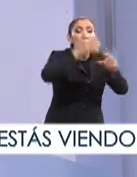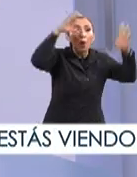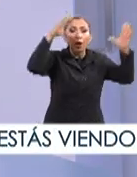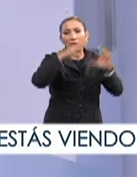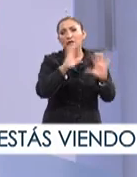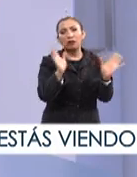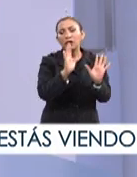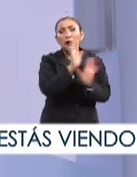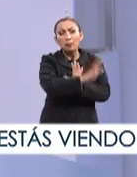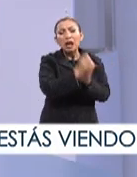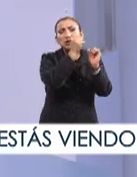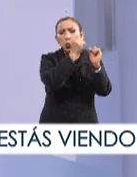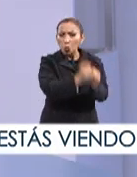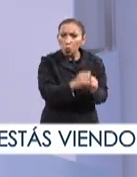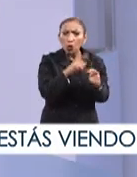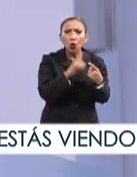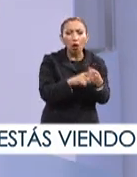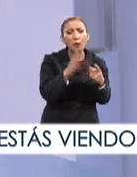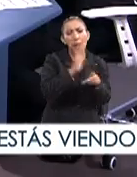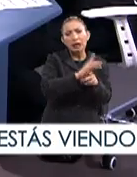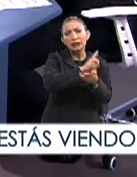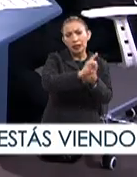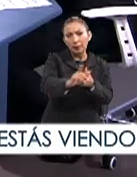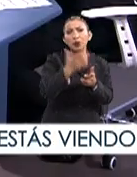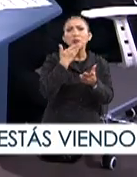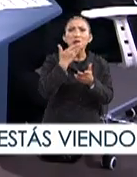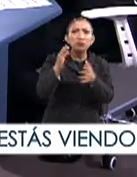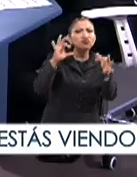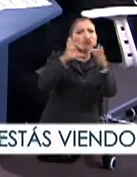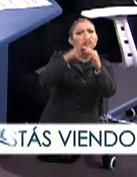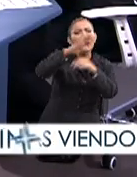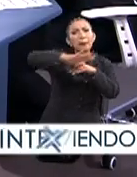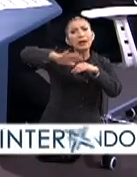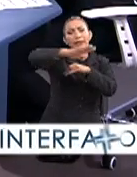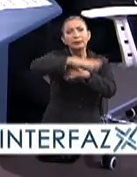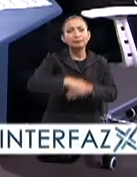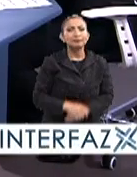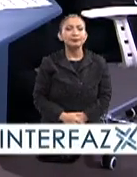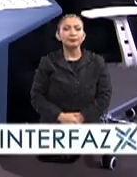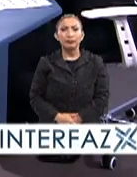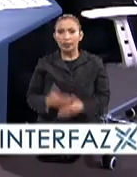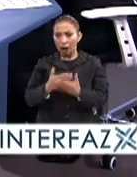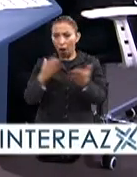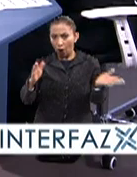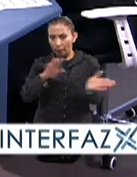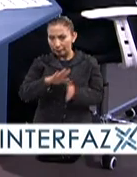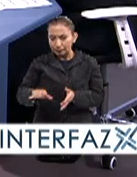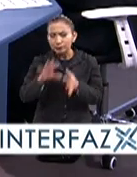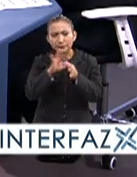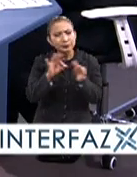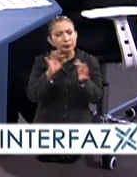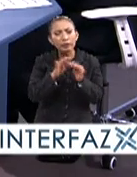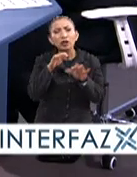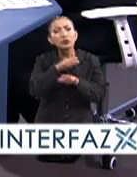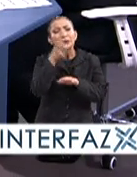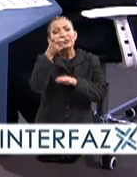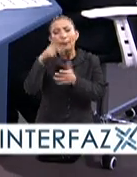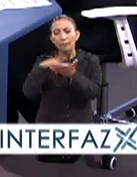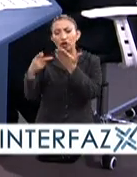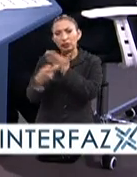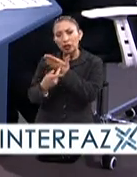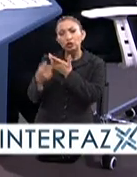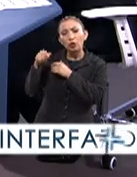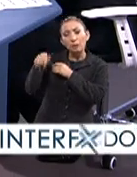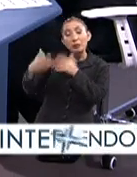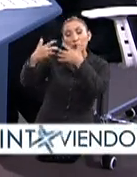un diésel fósil. Entonces es mucho más seguro y ambientalmente amigable. Cuéntanos ahora, doctora, por favor, sobre este proyecto